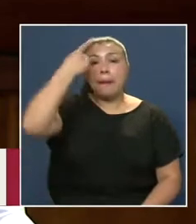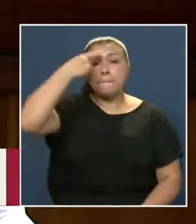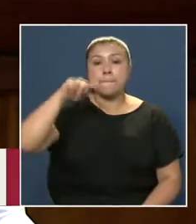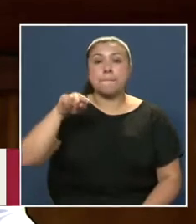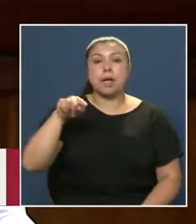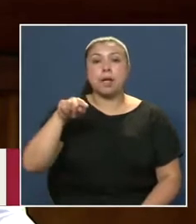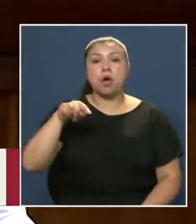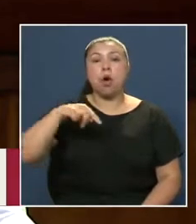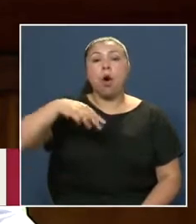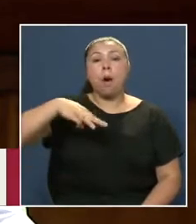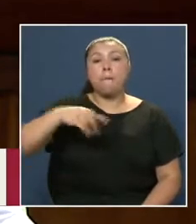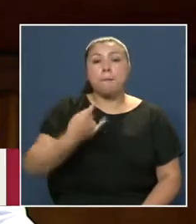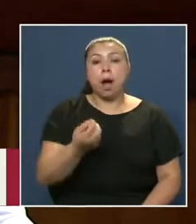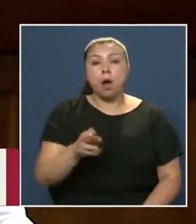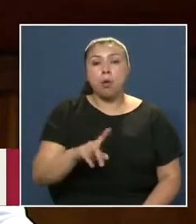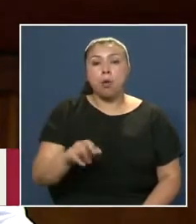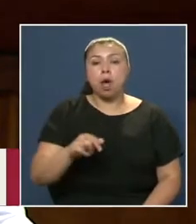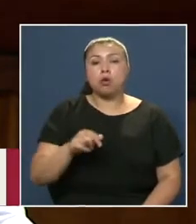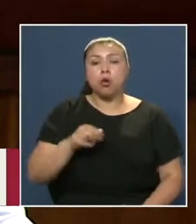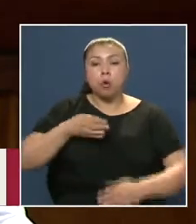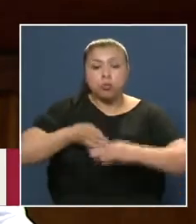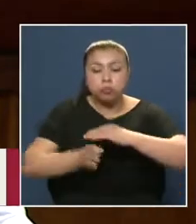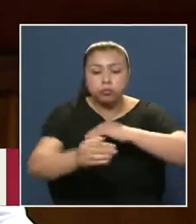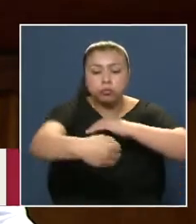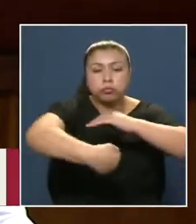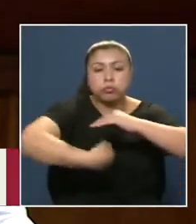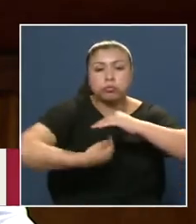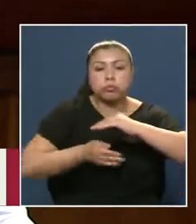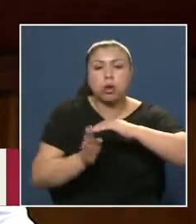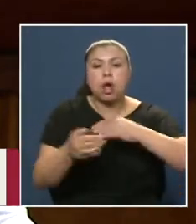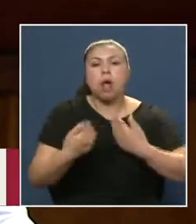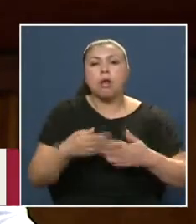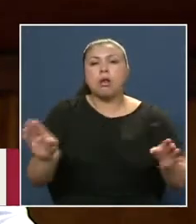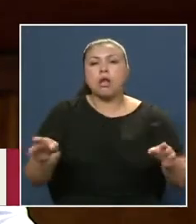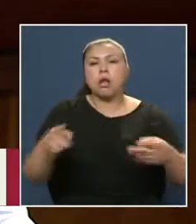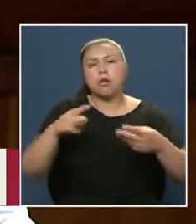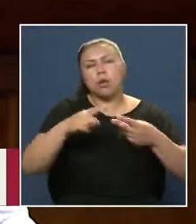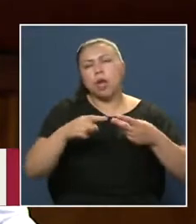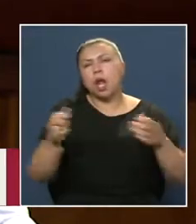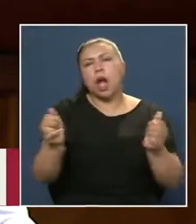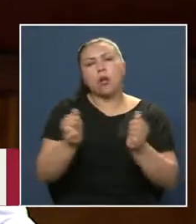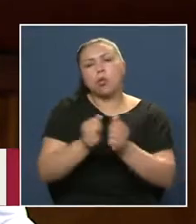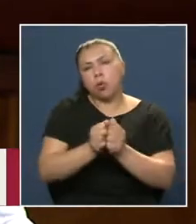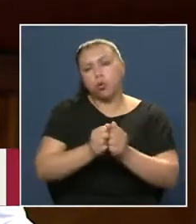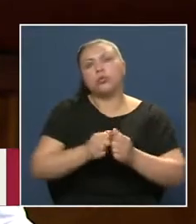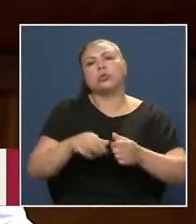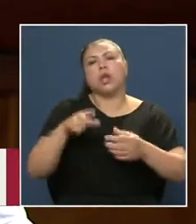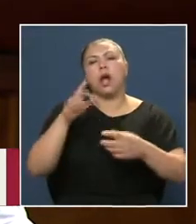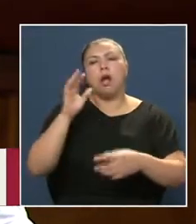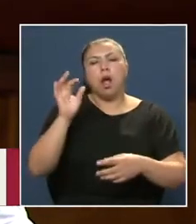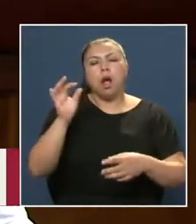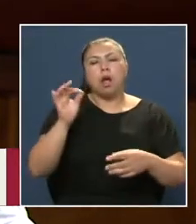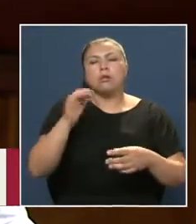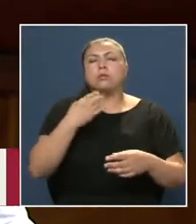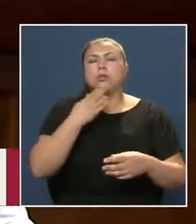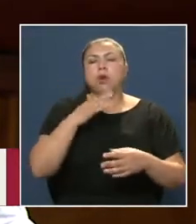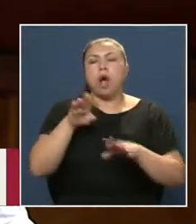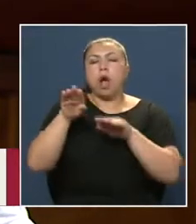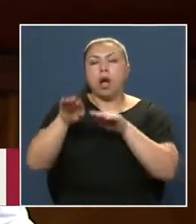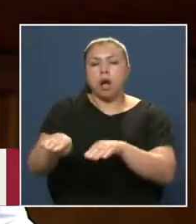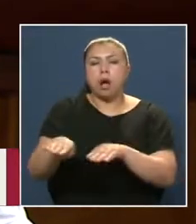solo Maurás Se dedicó Al puerto Libre Y a la junta Adelanto También ayudó A la creación De la carretera Panamericana